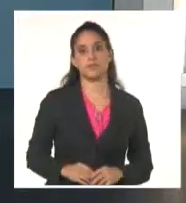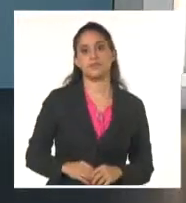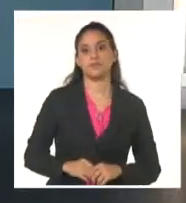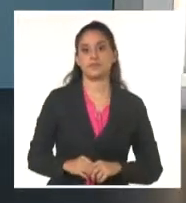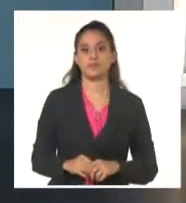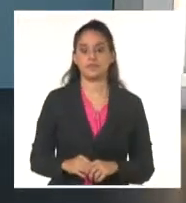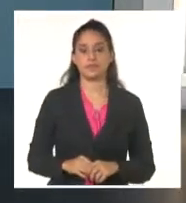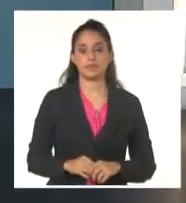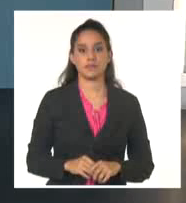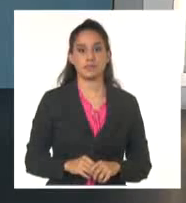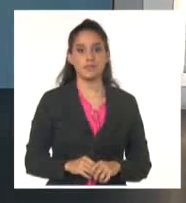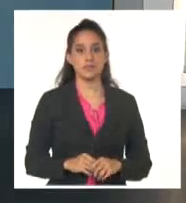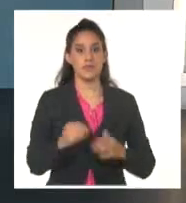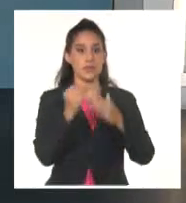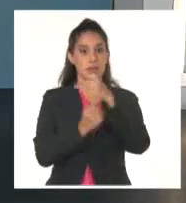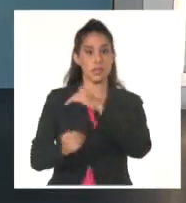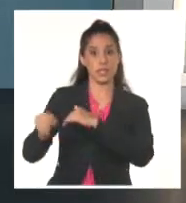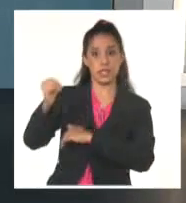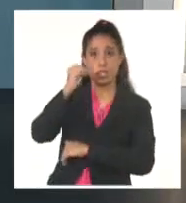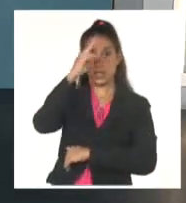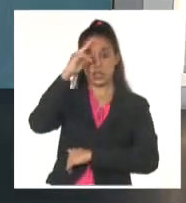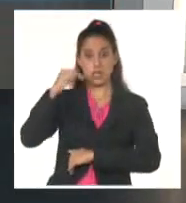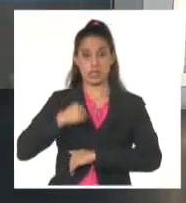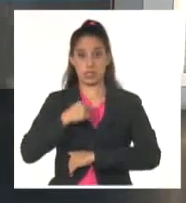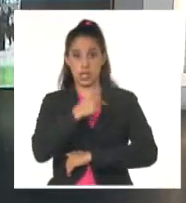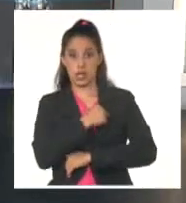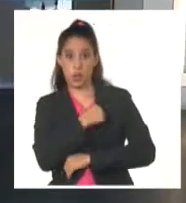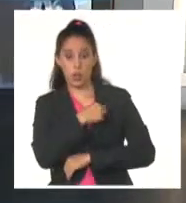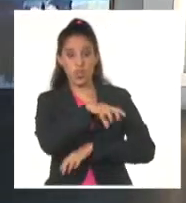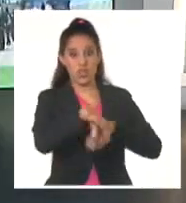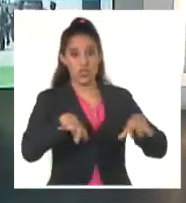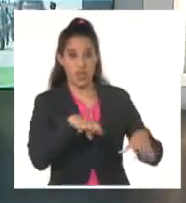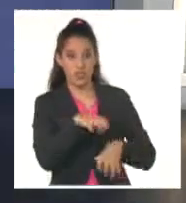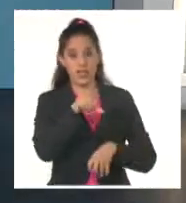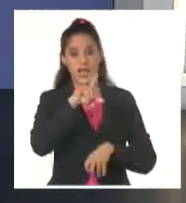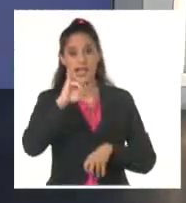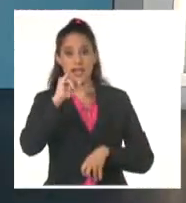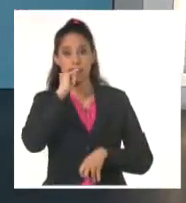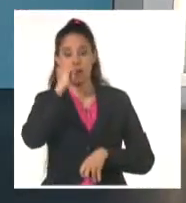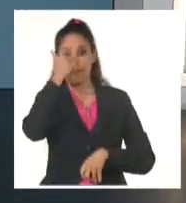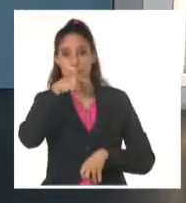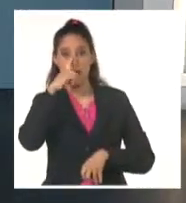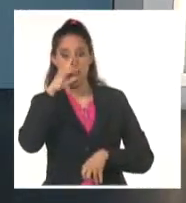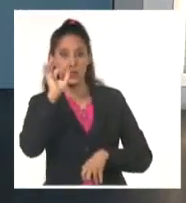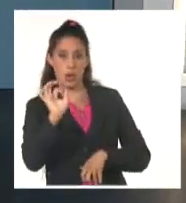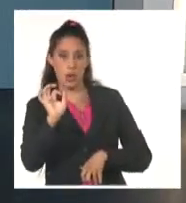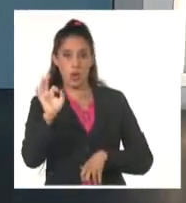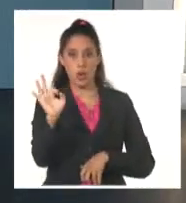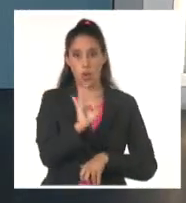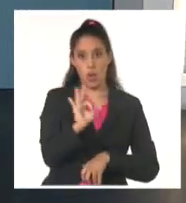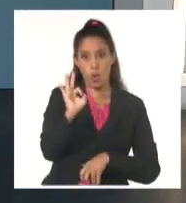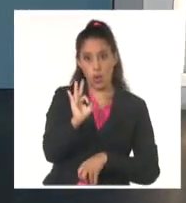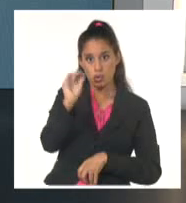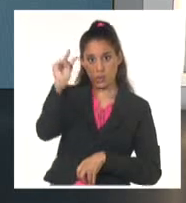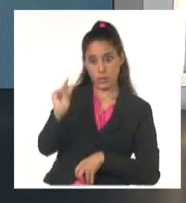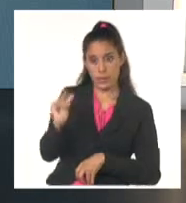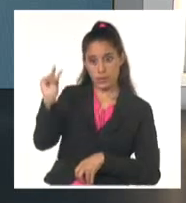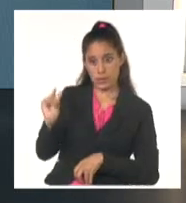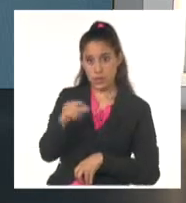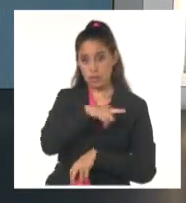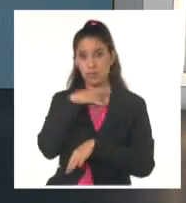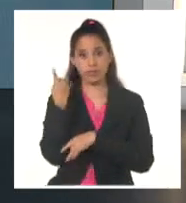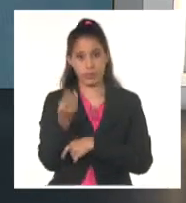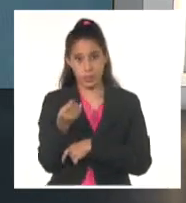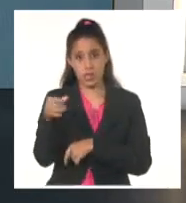Y el Ministerio de Salud libanés ha informado que al menos ocho personas, entre ellas un niño, murieron este domingo. Precisó además que